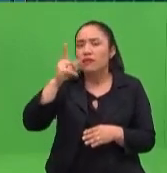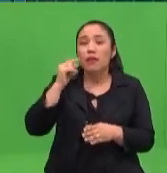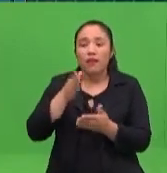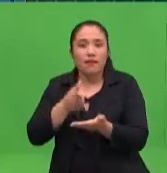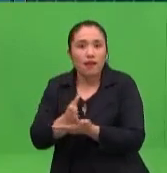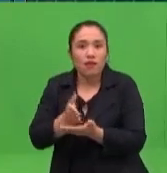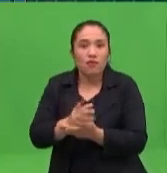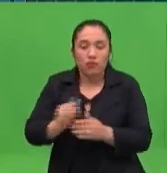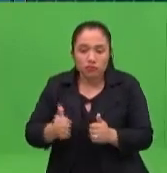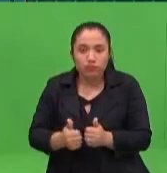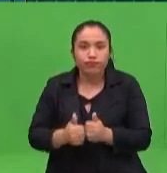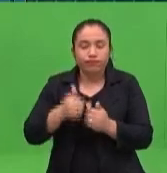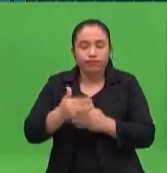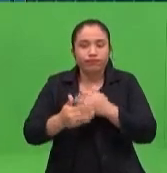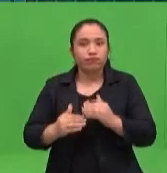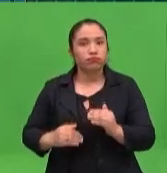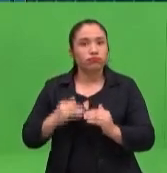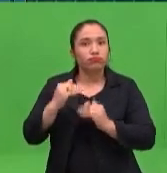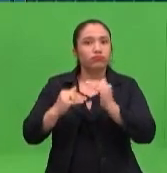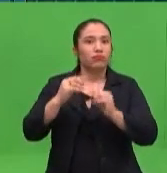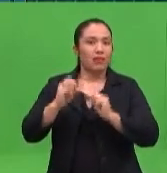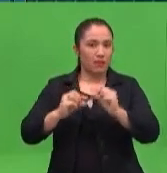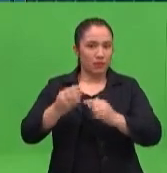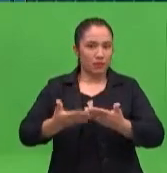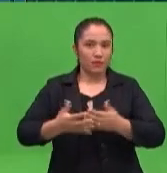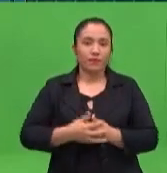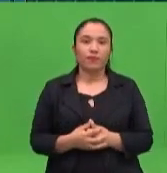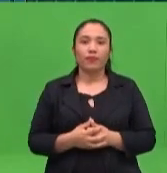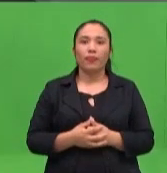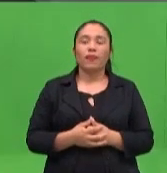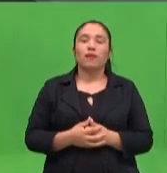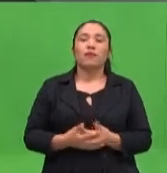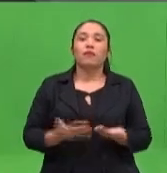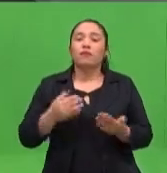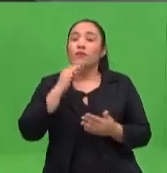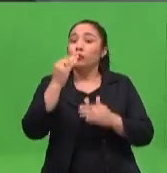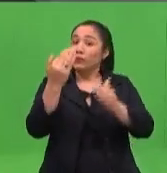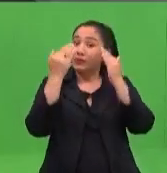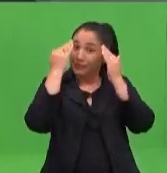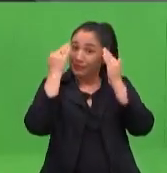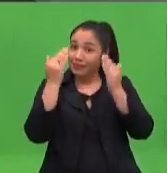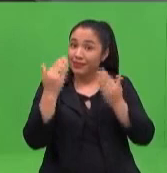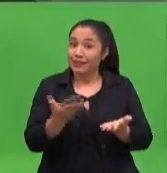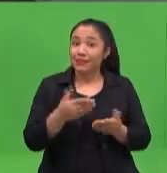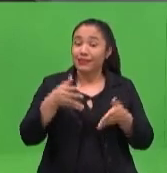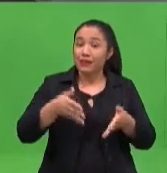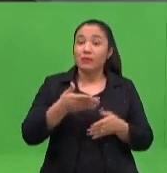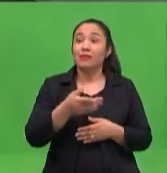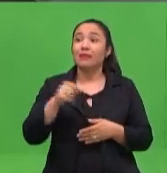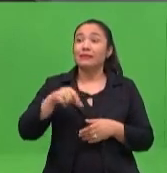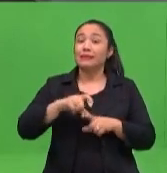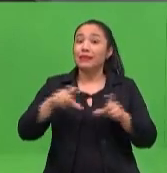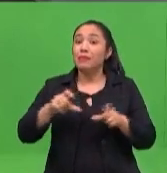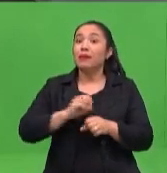avanzar en este tiempo. Bueno, muchas gracias. Realmente en este tiempo, como dijo acá el compañero y la compañera